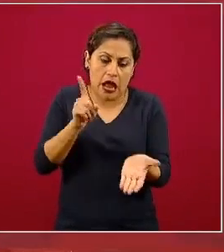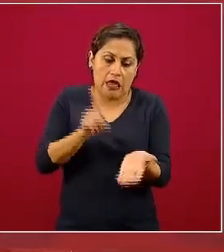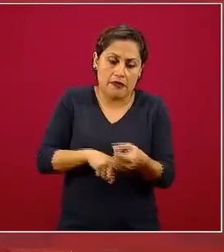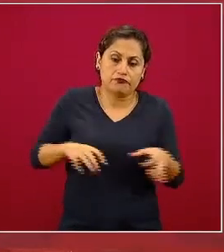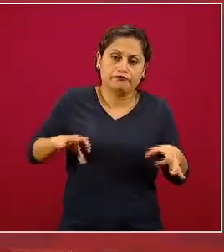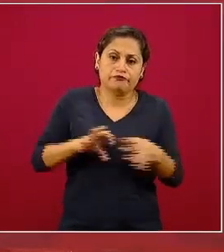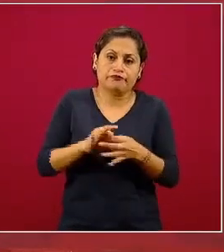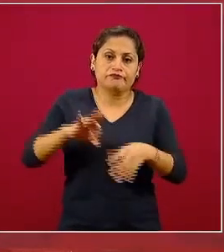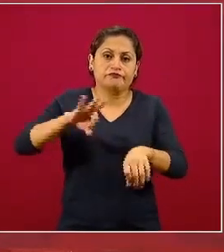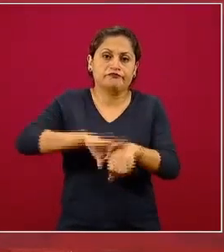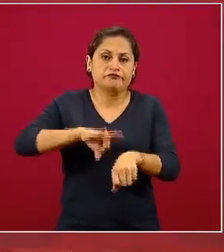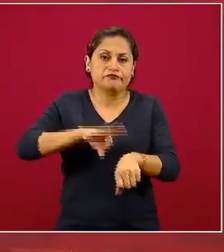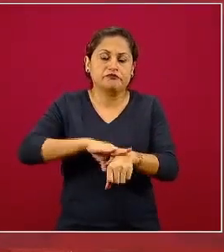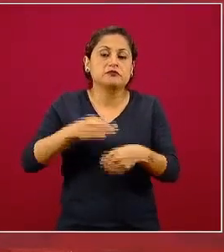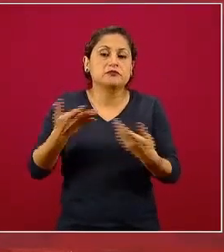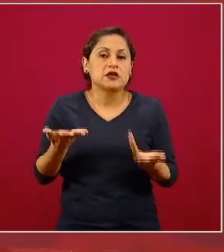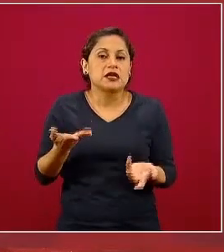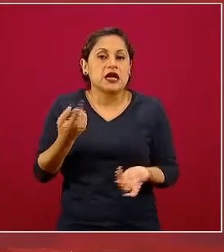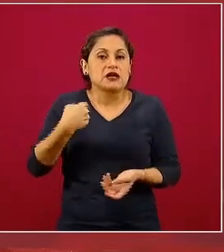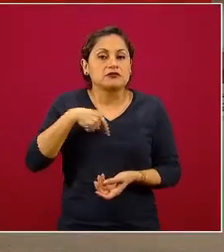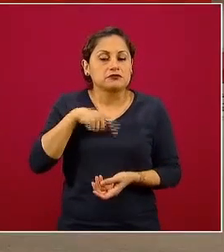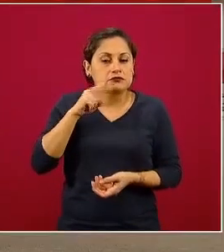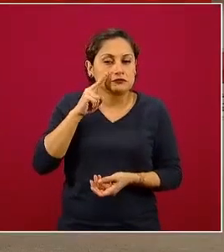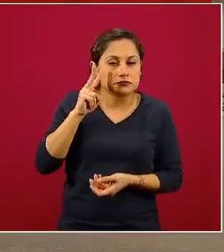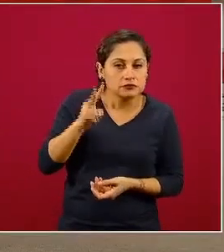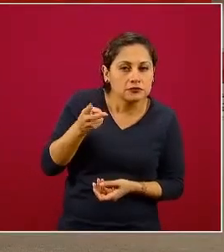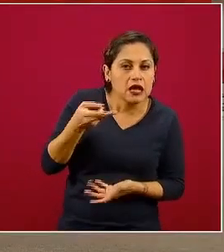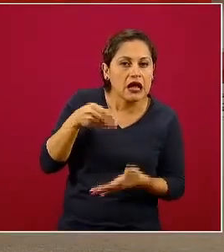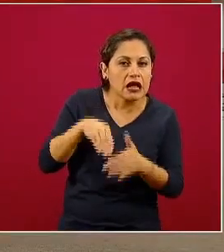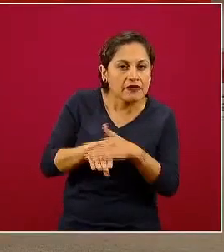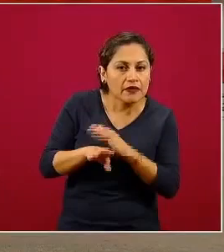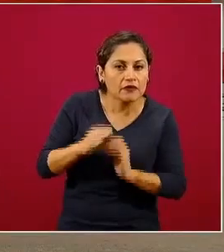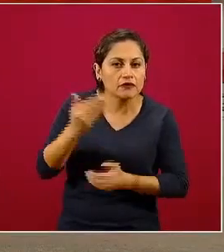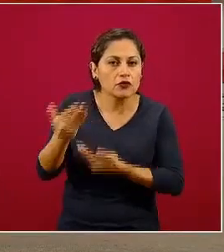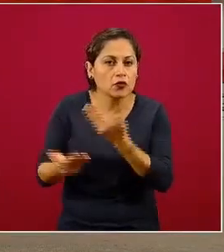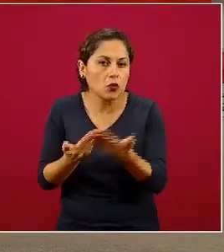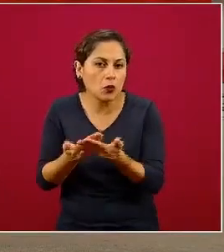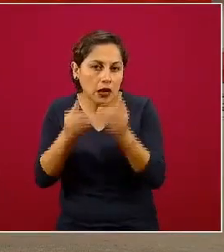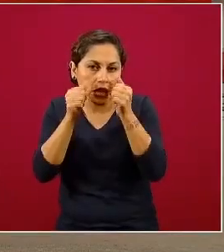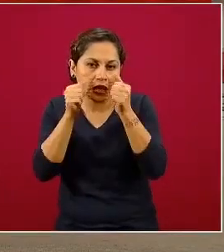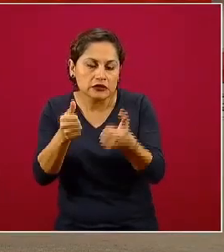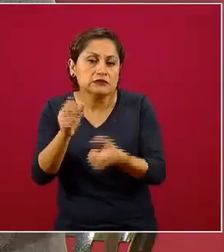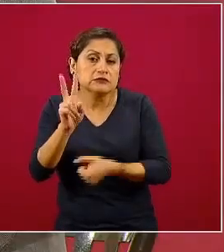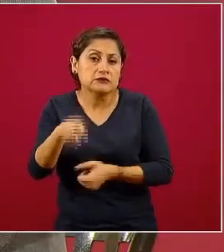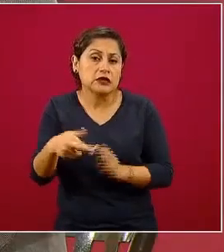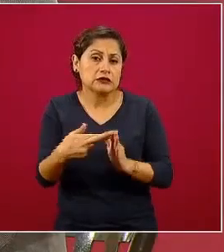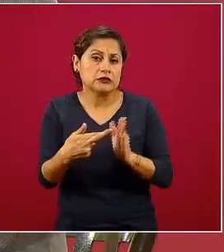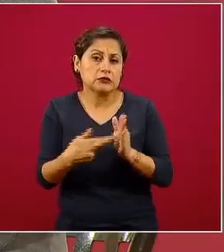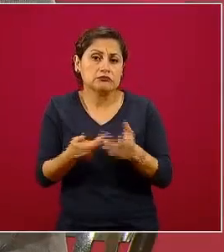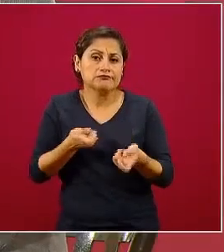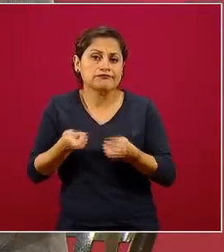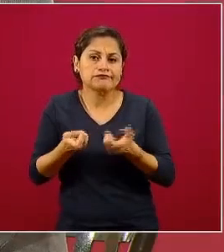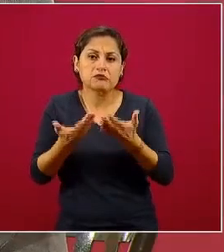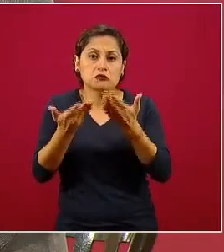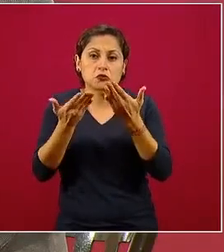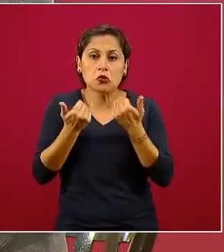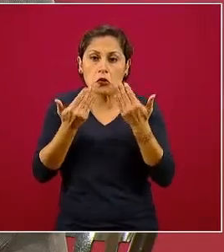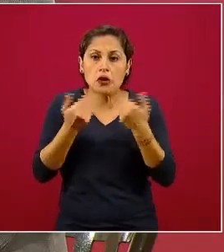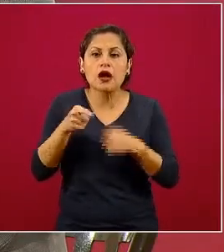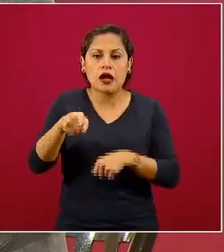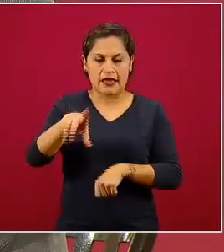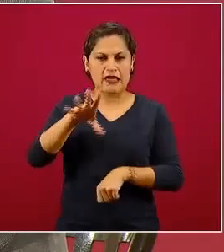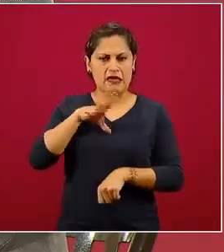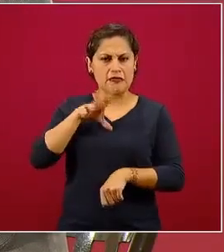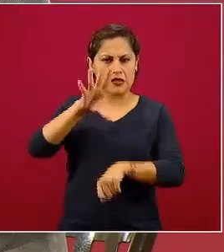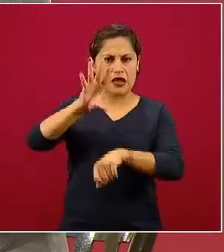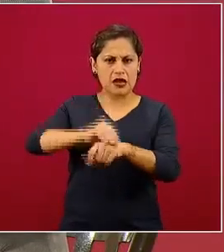Porque la calidad de atención en esos establecimientos dista mucho de tener una regulación apropiada aunque tienen una licencia